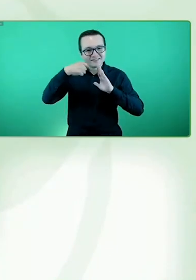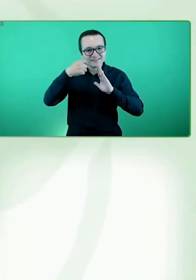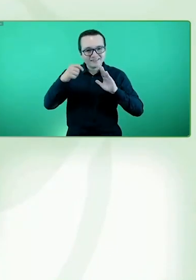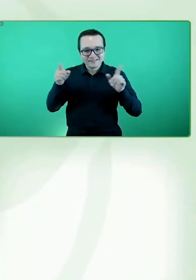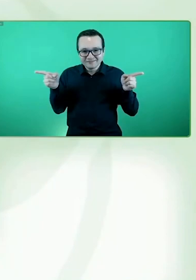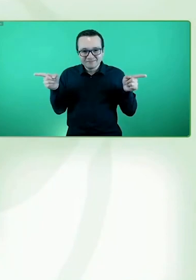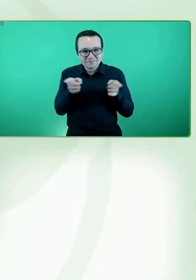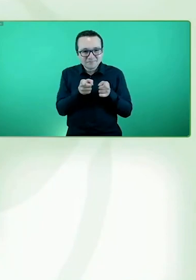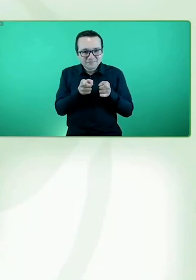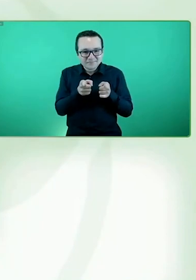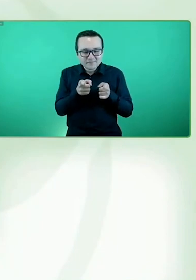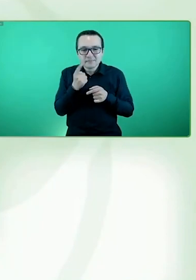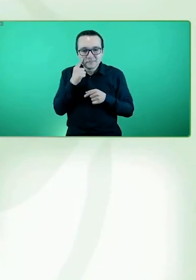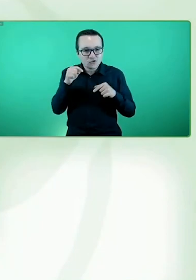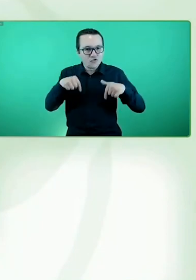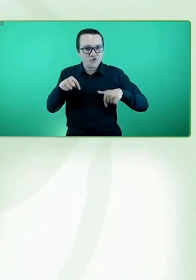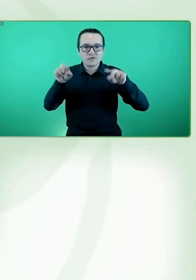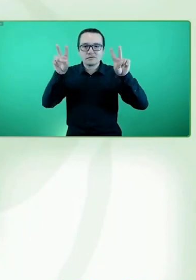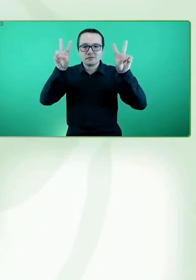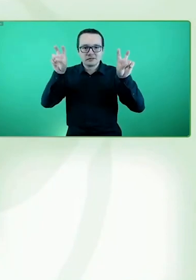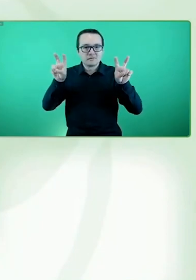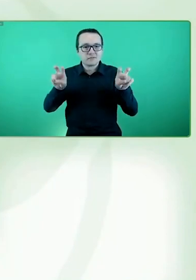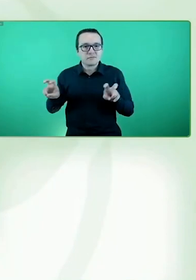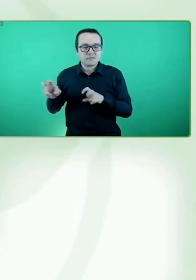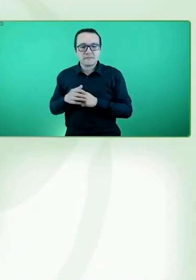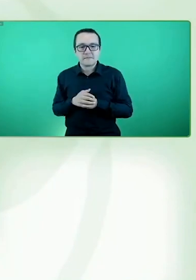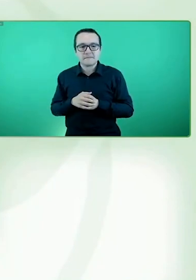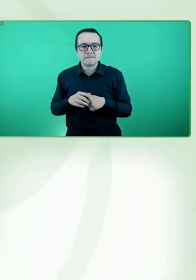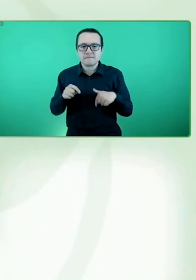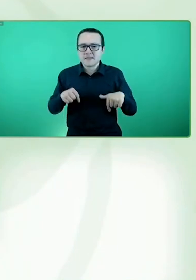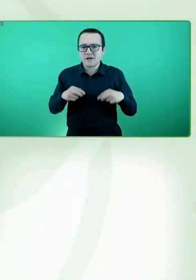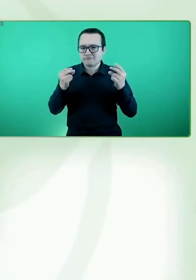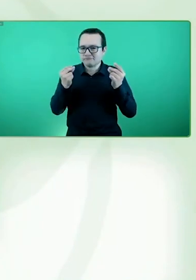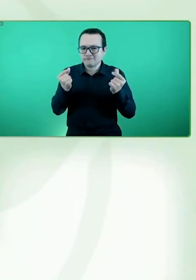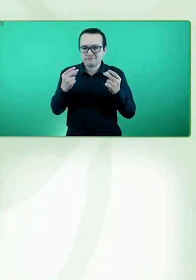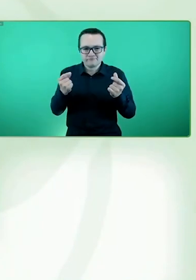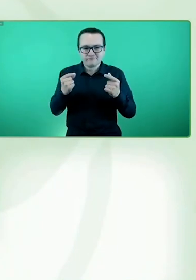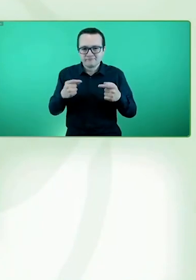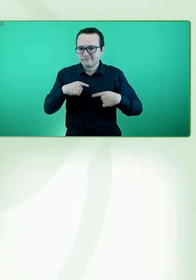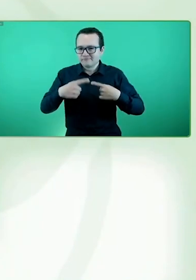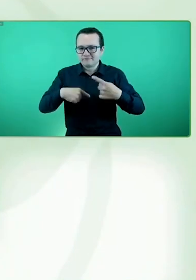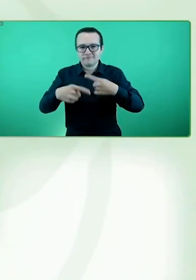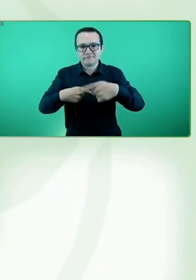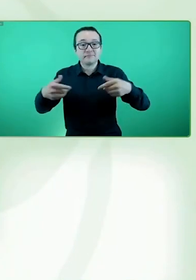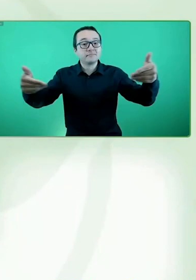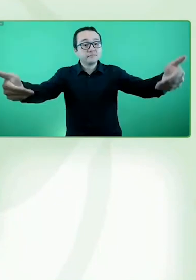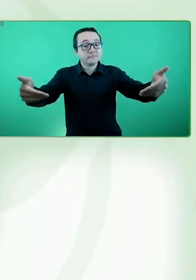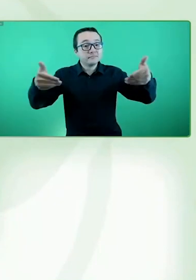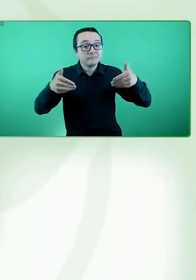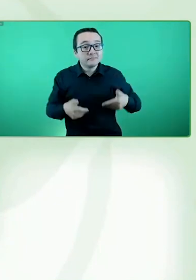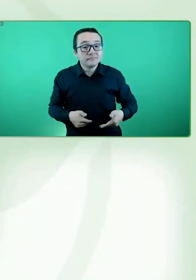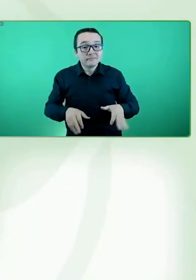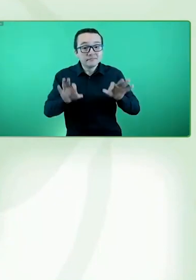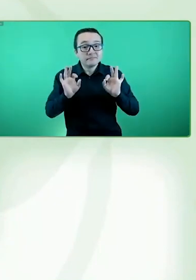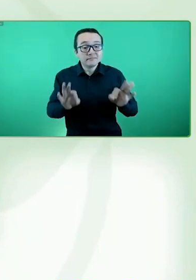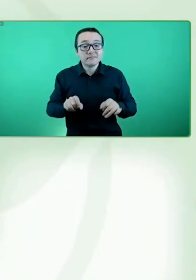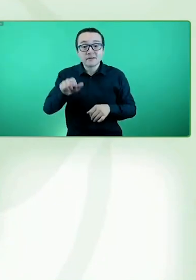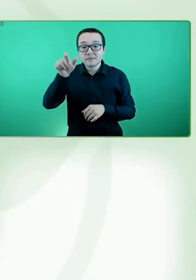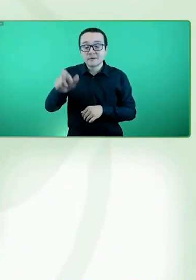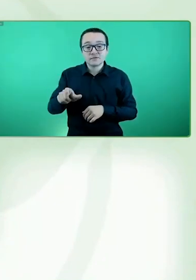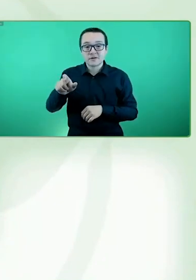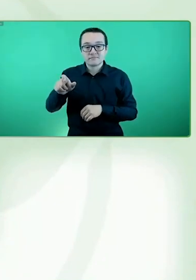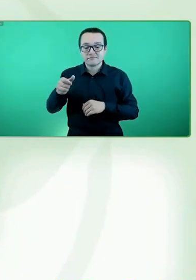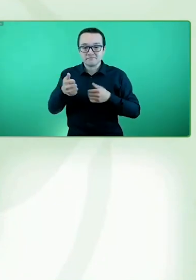de hoy. Y muy rápido, muy rápidamente, vamos a dar la bienvenida a nuestra panelista principal, que